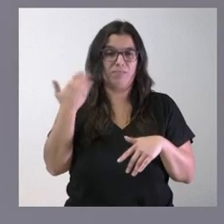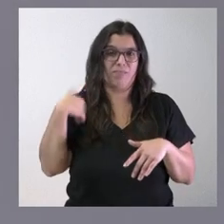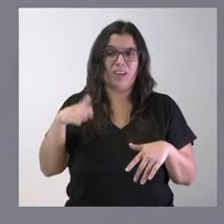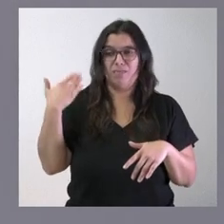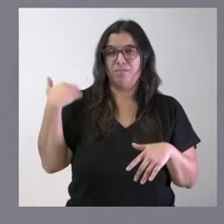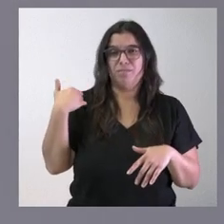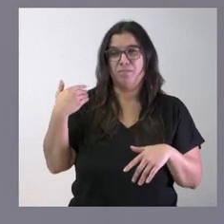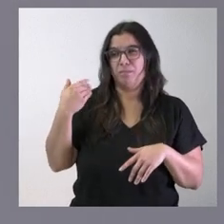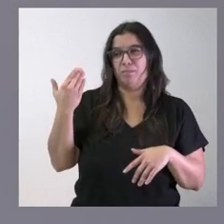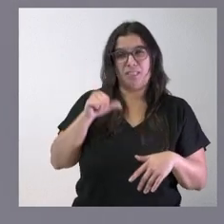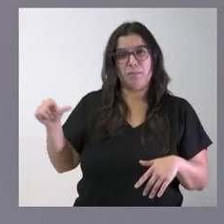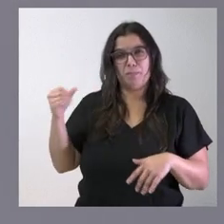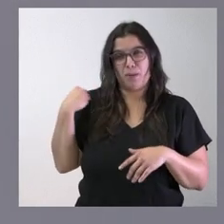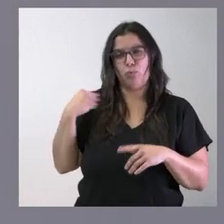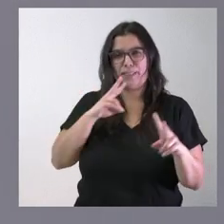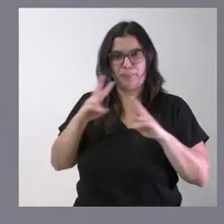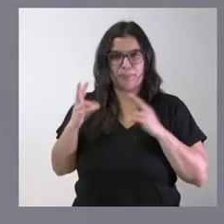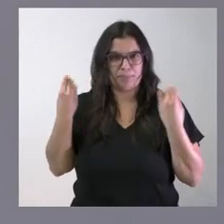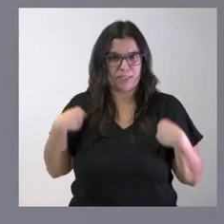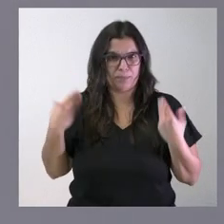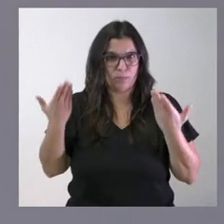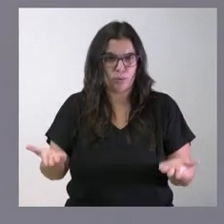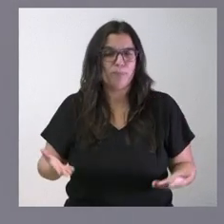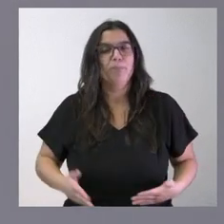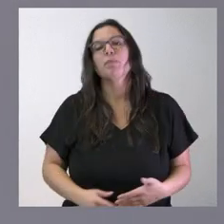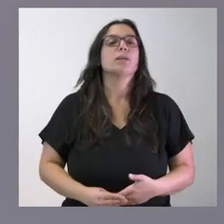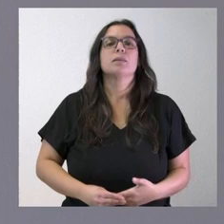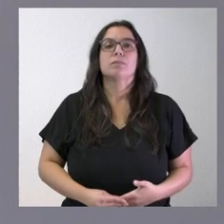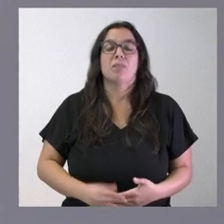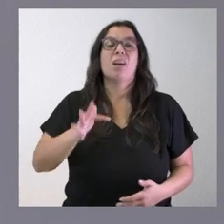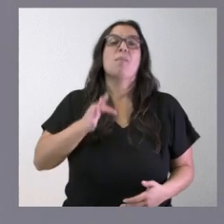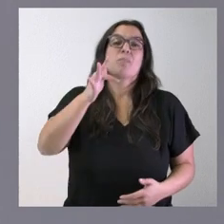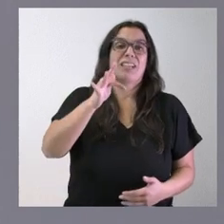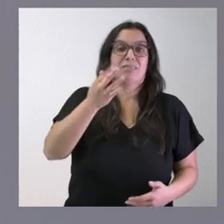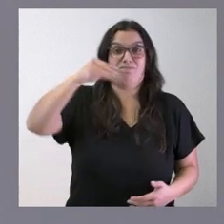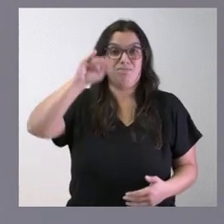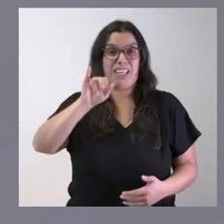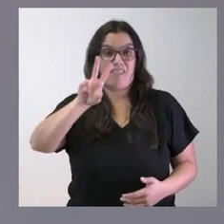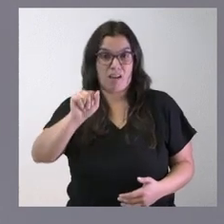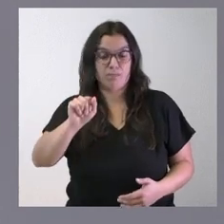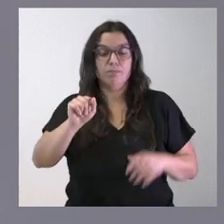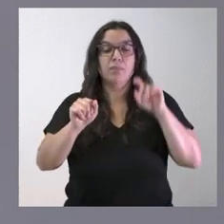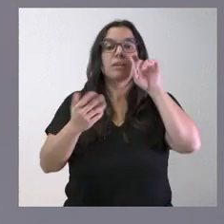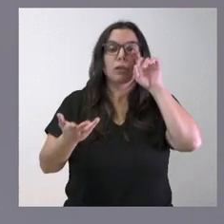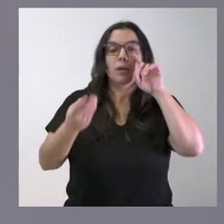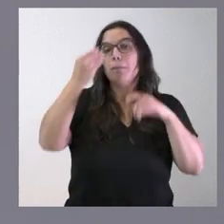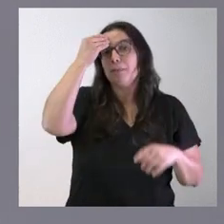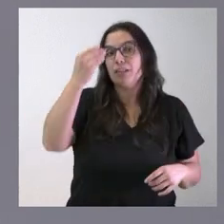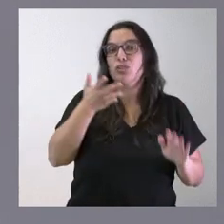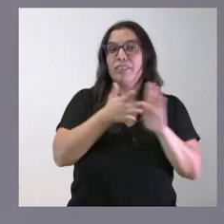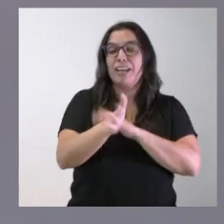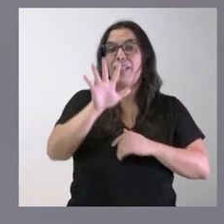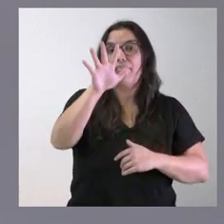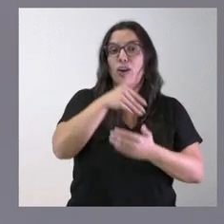en una pregunta la semana pasada, en estas cantidades, además, habría que incluir el IVA. Teniendo en cuenta que estamos hablando de 5